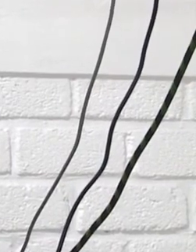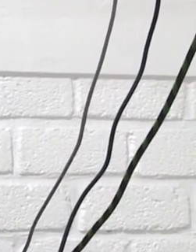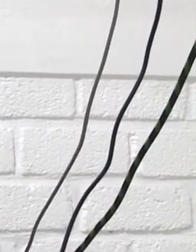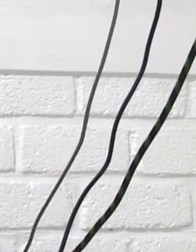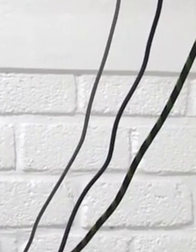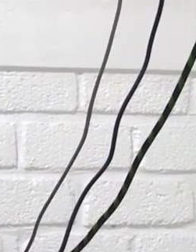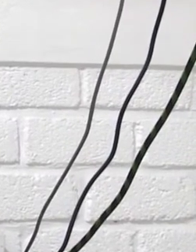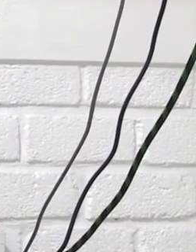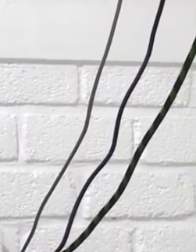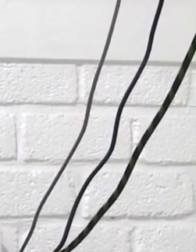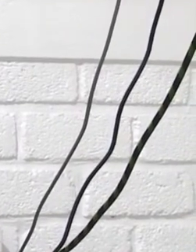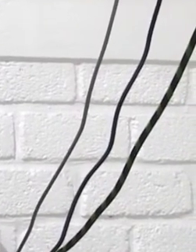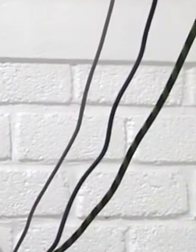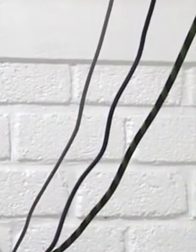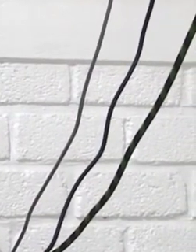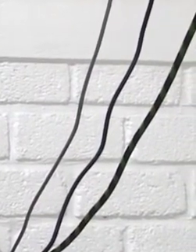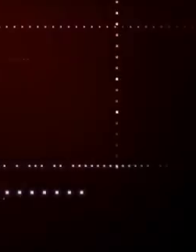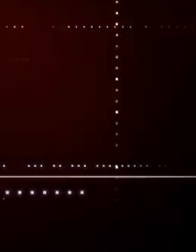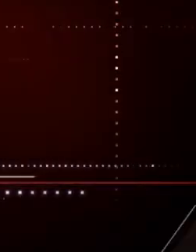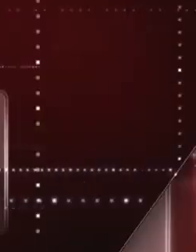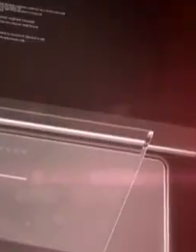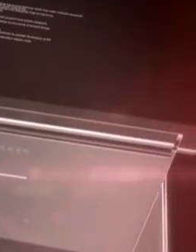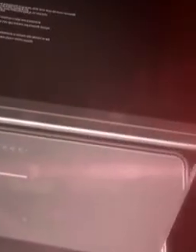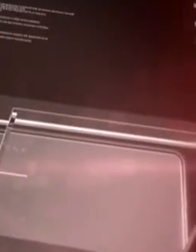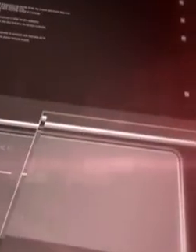Informativa, Julio Ríos.